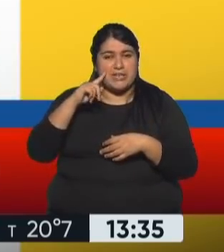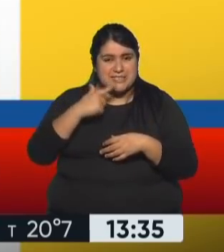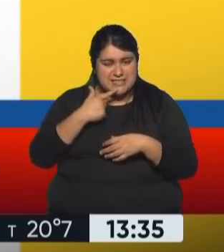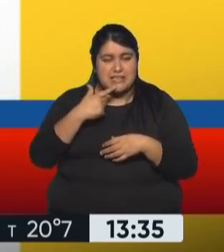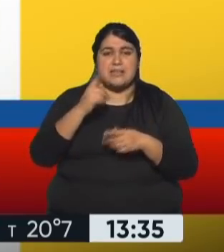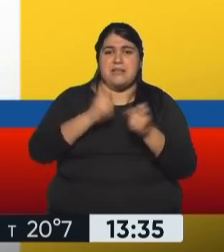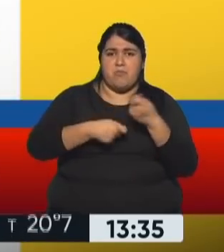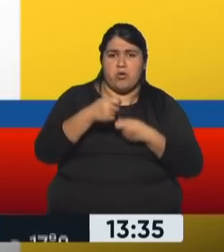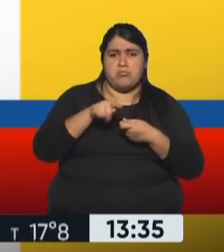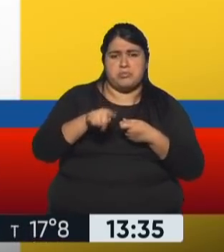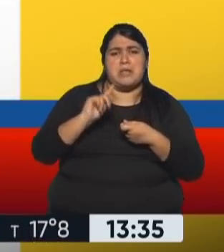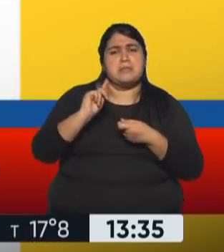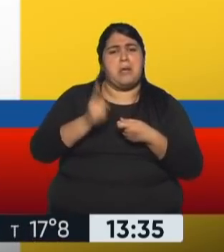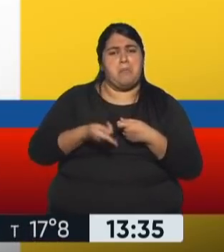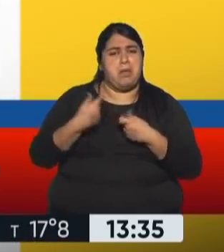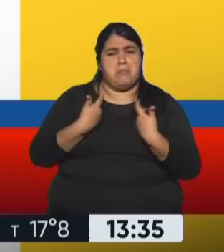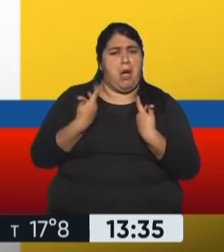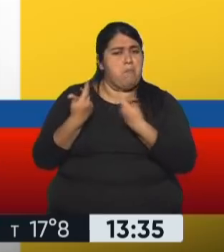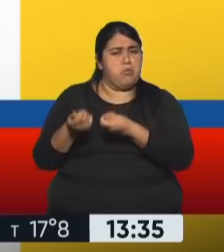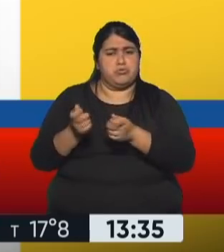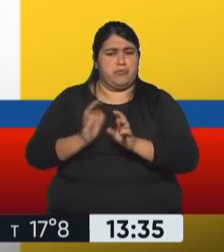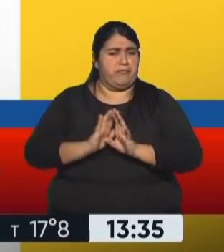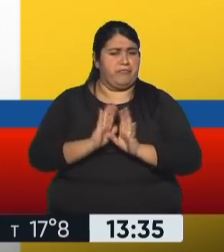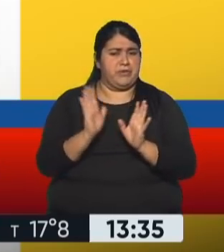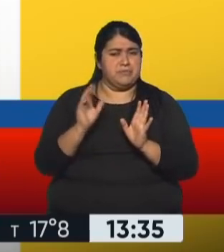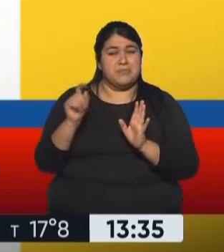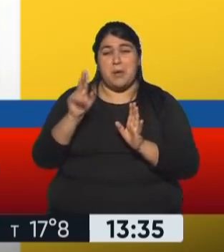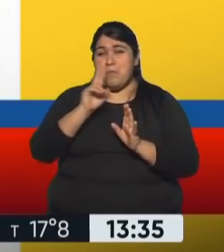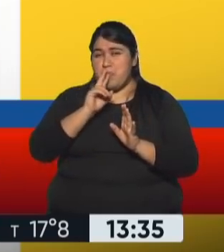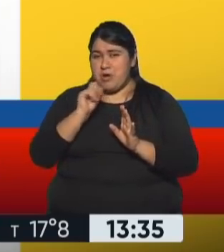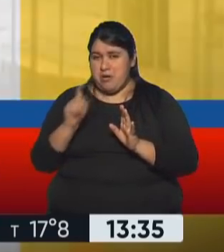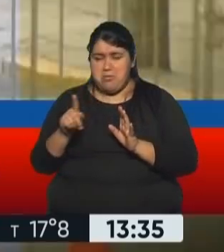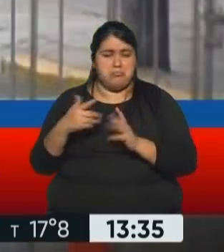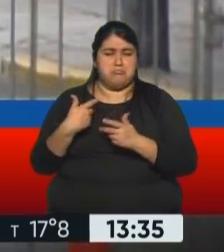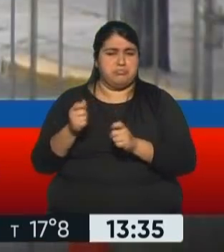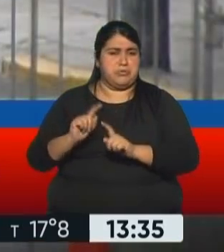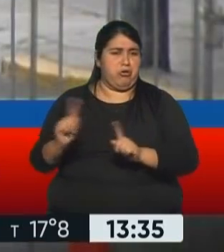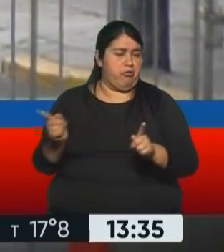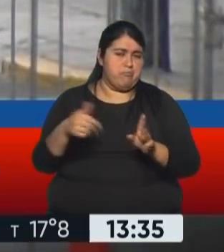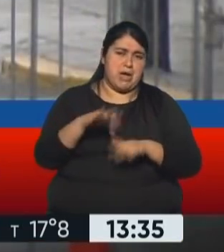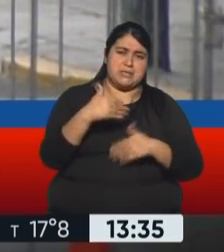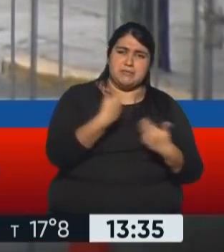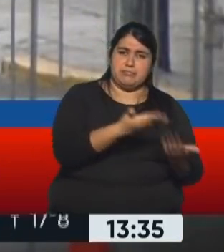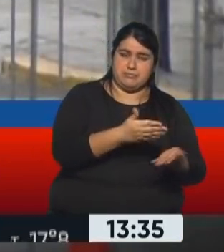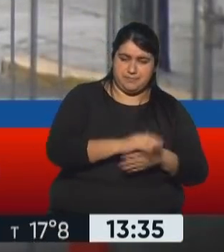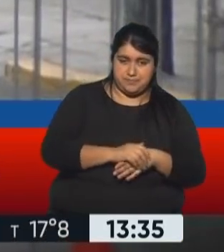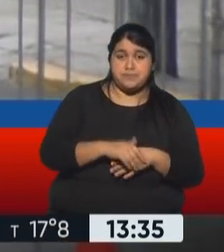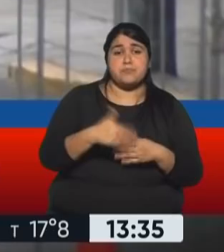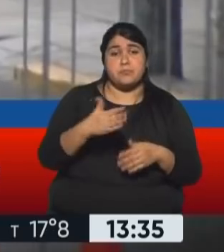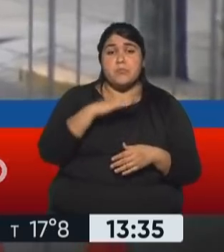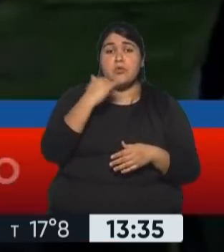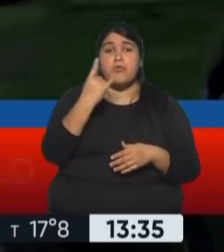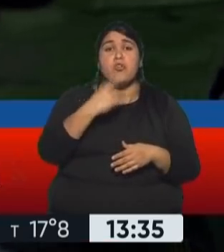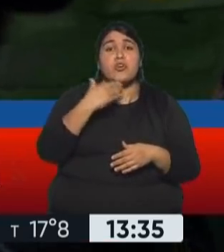también parecen haberle retirado su apoyo incondicional a la candidata de Fuerza Popular. Quizás por eso, Keiko Fujimori